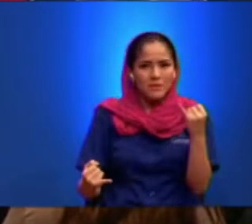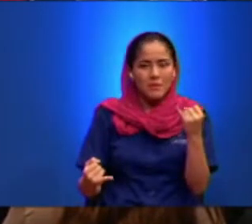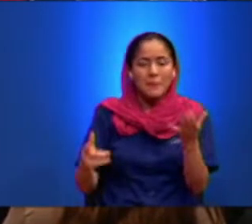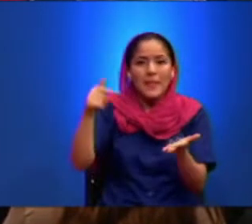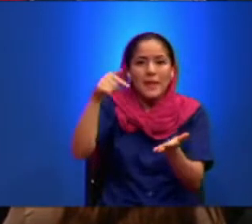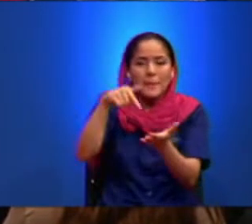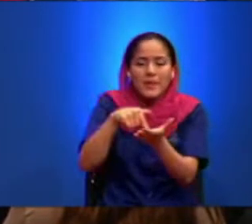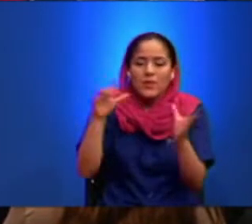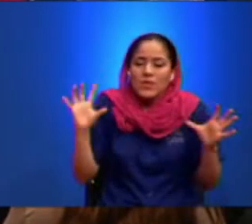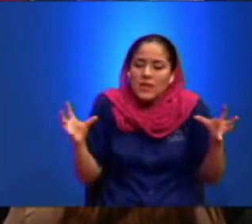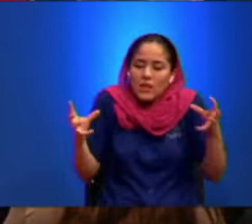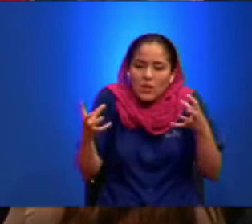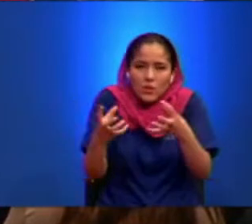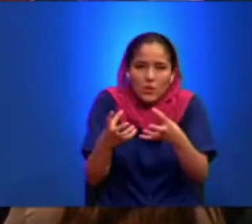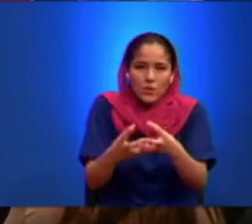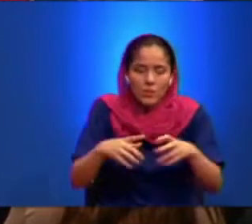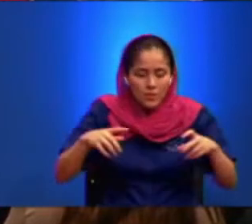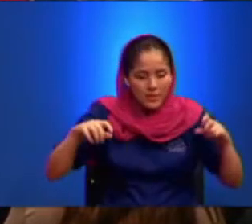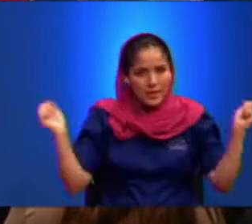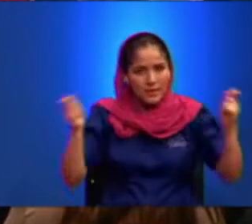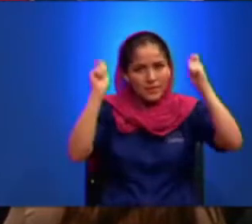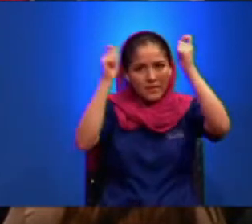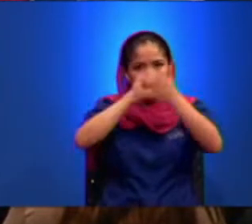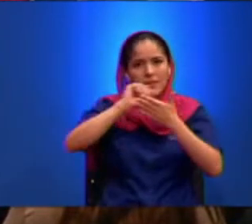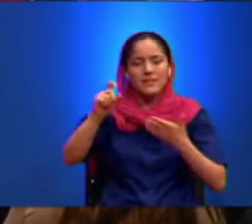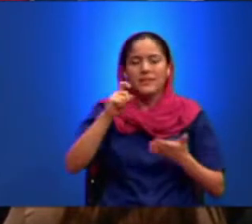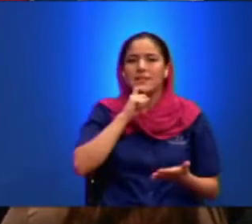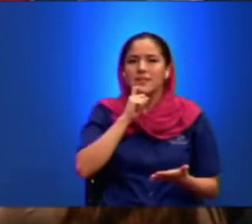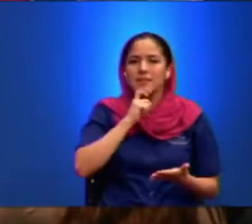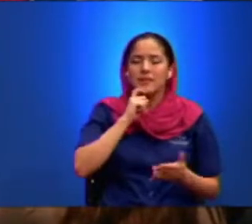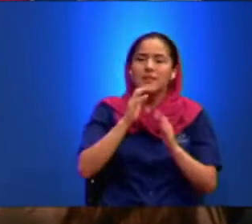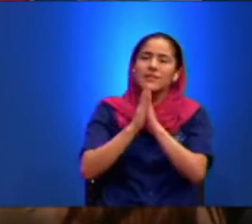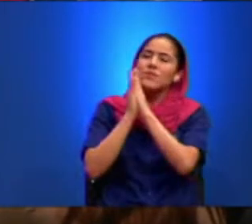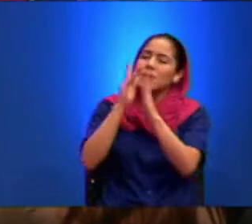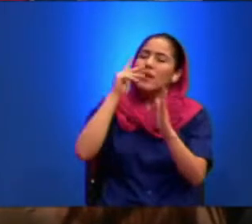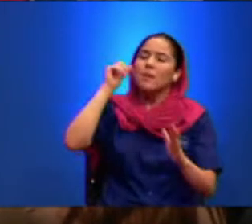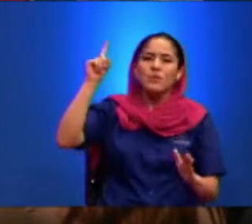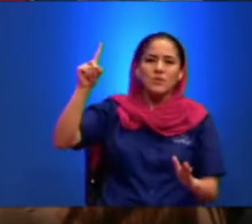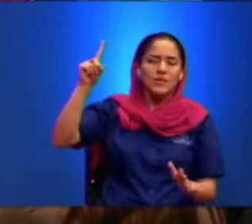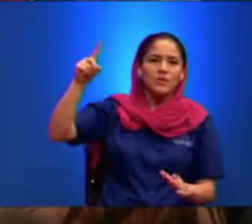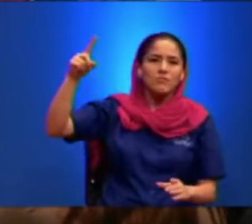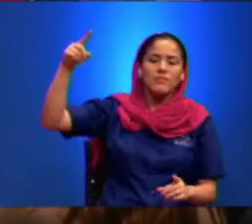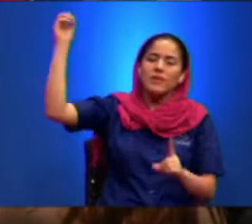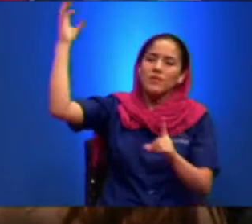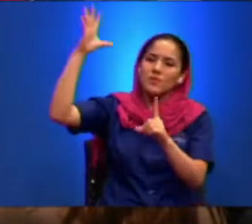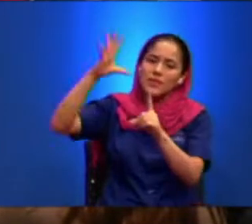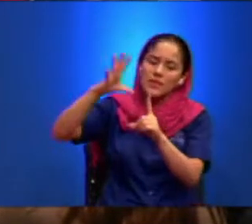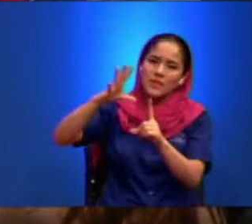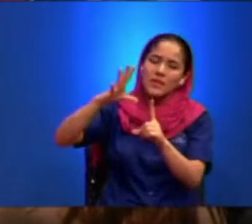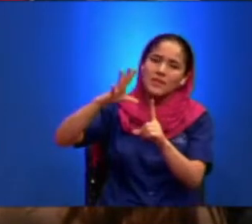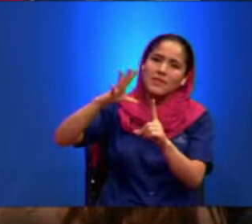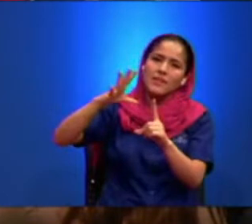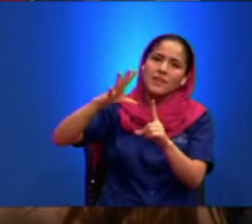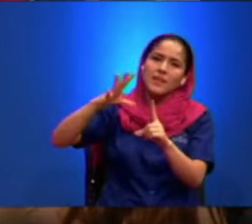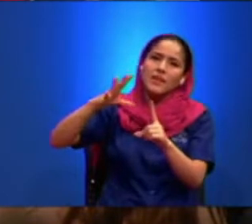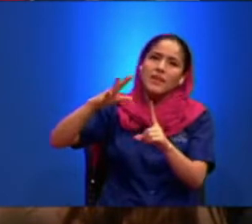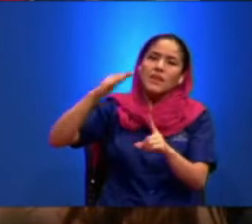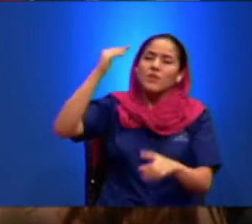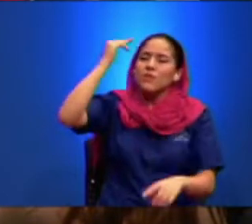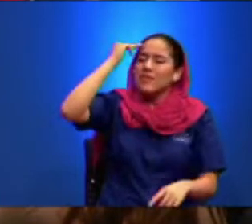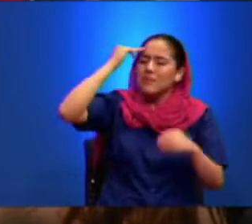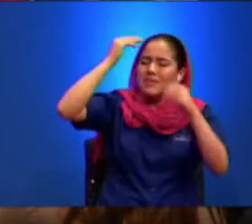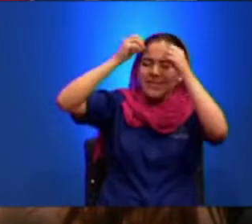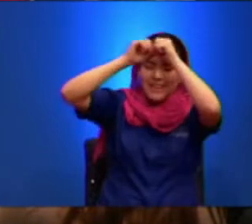coinonía de la fiesta de la Pascua Te suplicamos Señor que nos bendigas abriendo nuestra